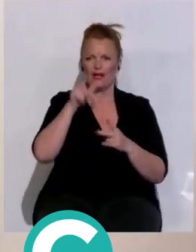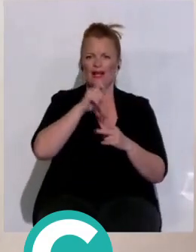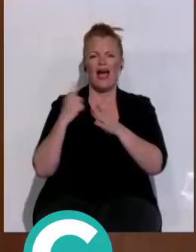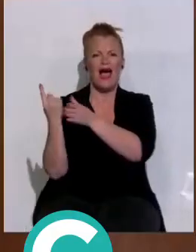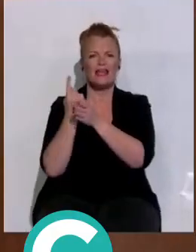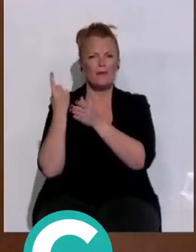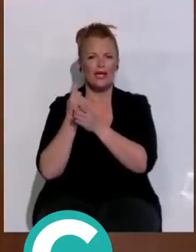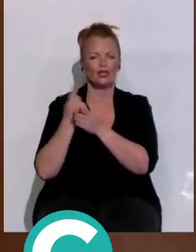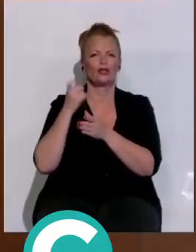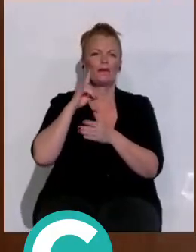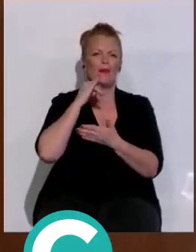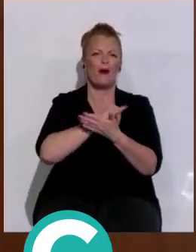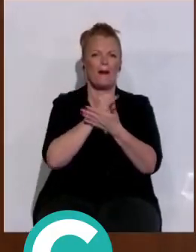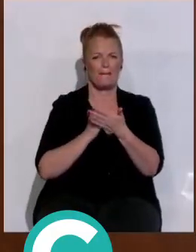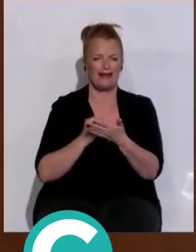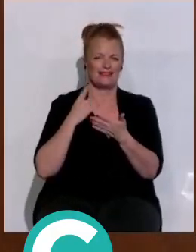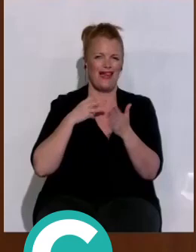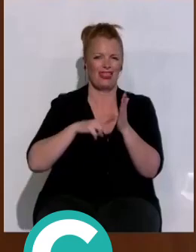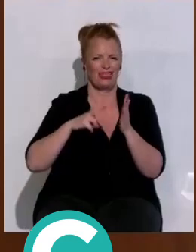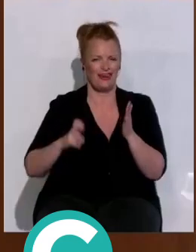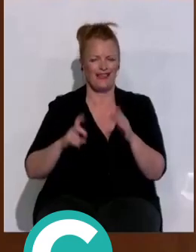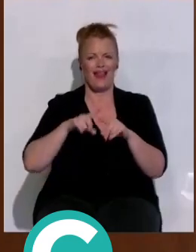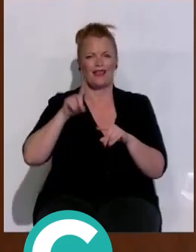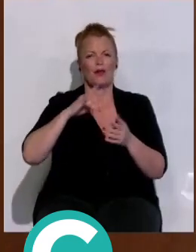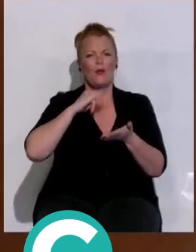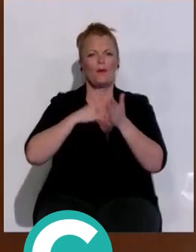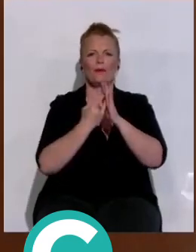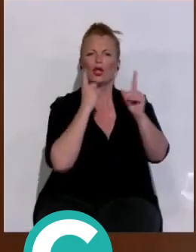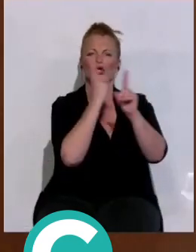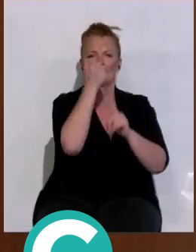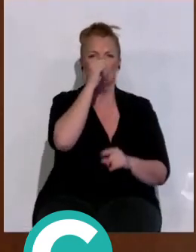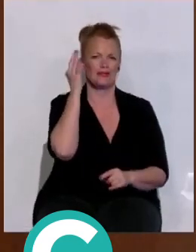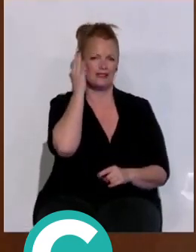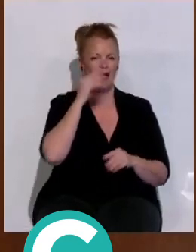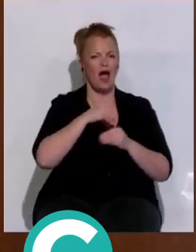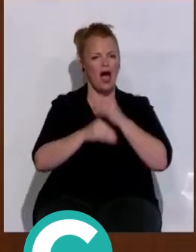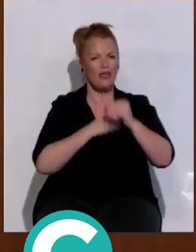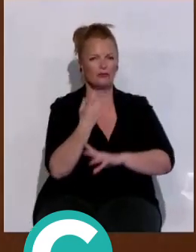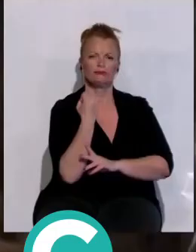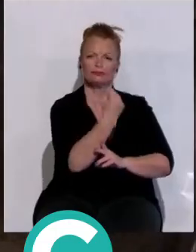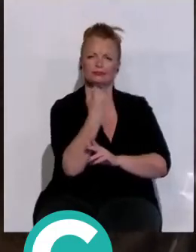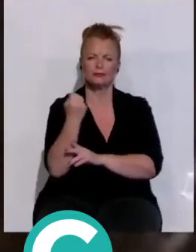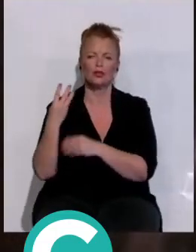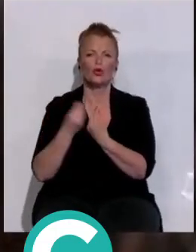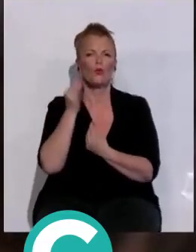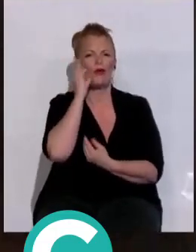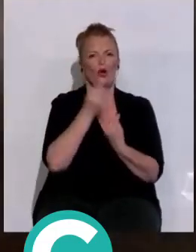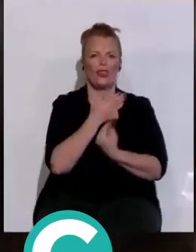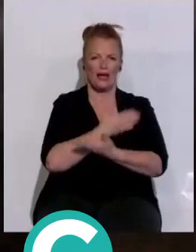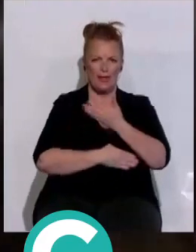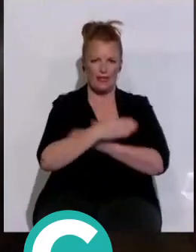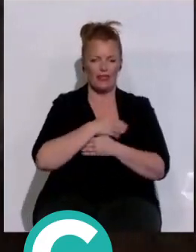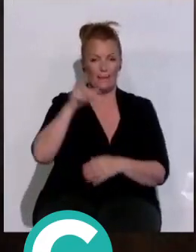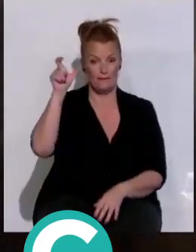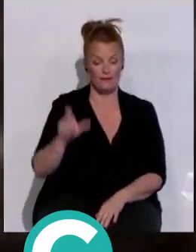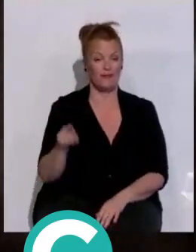mayores y la brecha digital que sufren, así como el plan contra la violencia machista, reforzando la ayuda a las mujeres con discapacidad. David